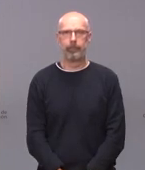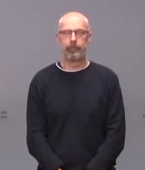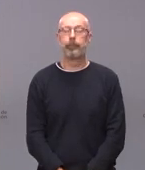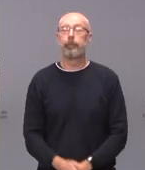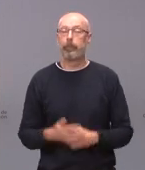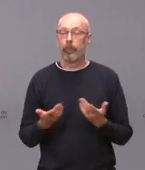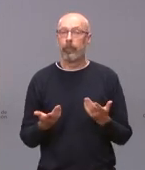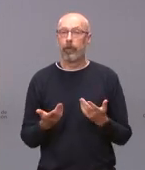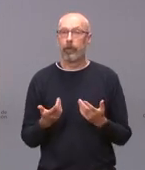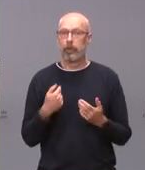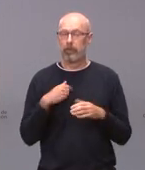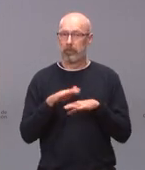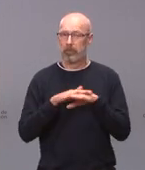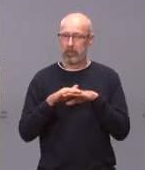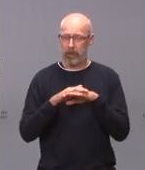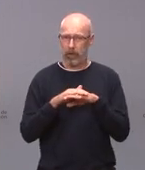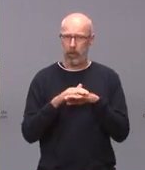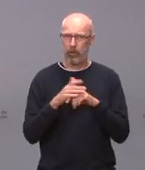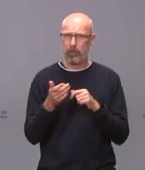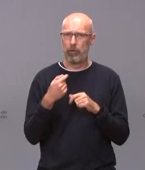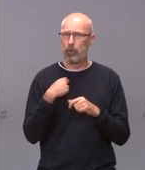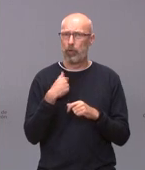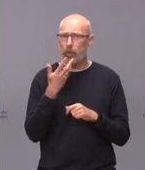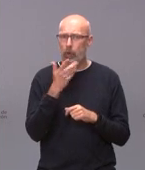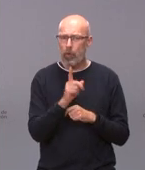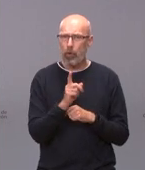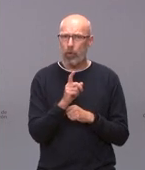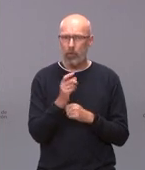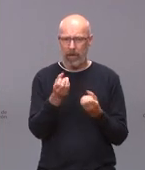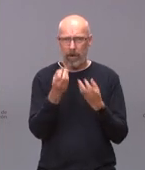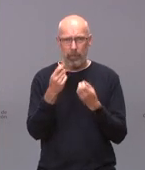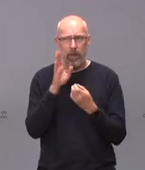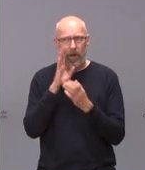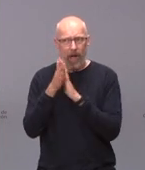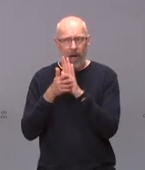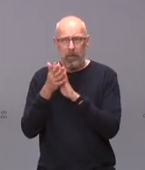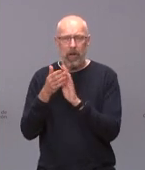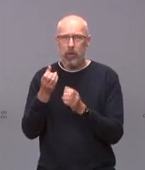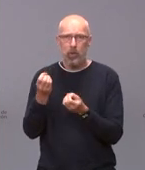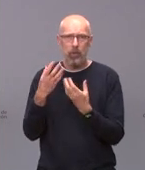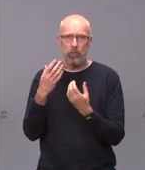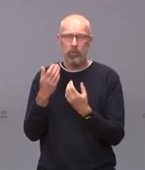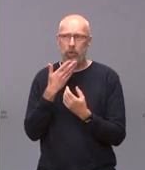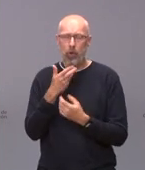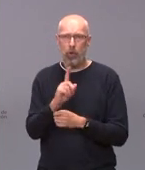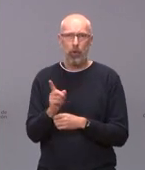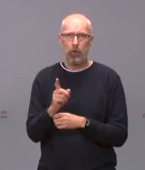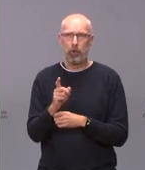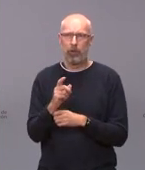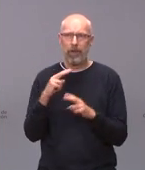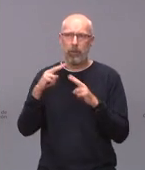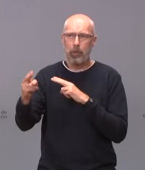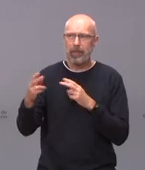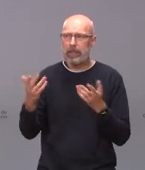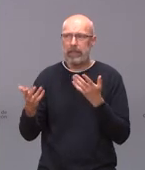le voy a pedir disculpas porque no conozco esa información entonces no le puedo indicar no sé a qué